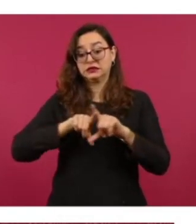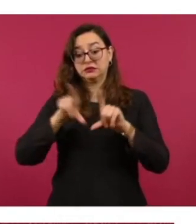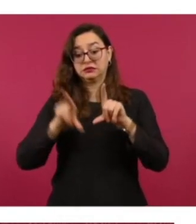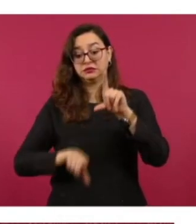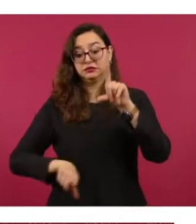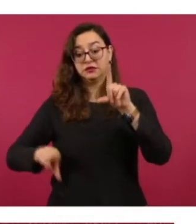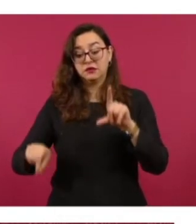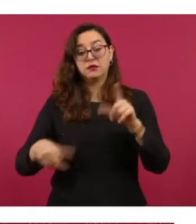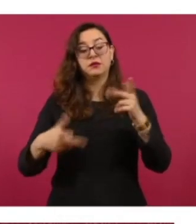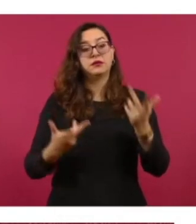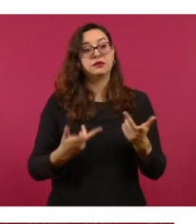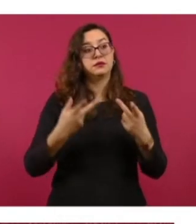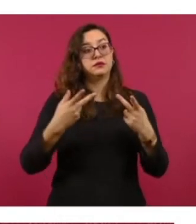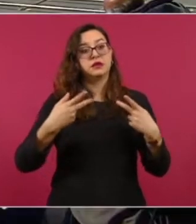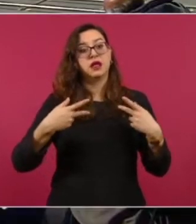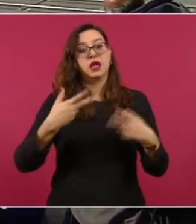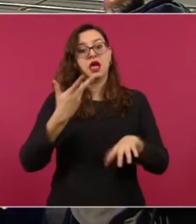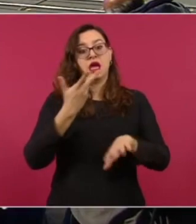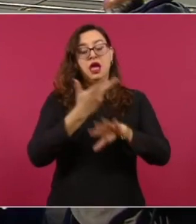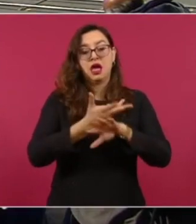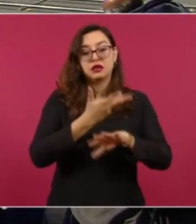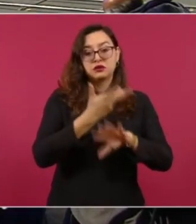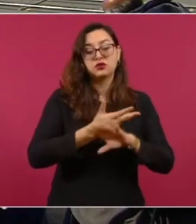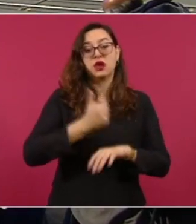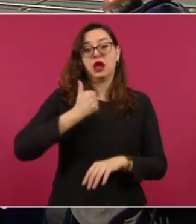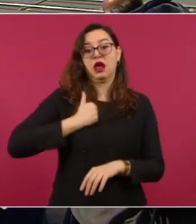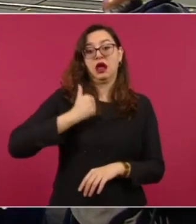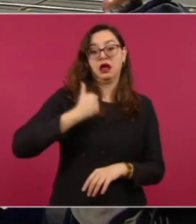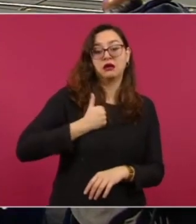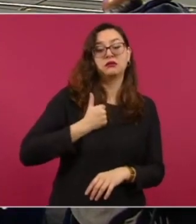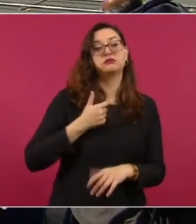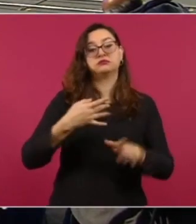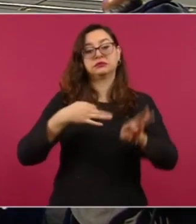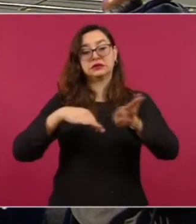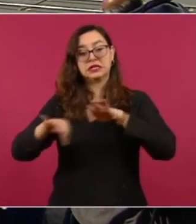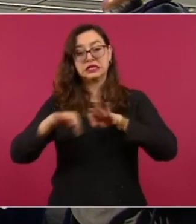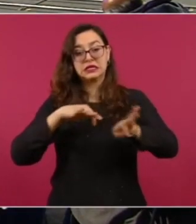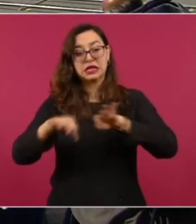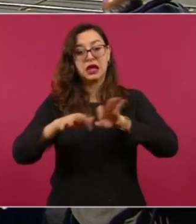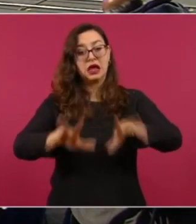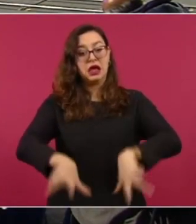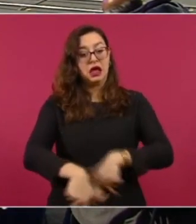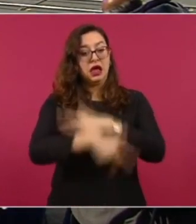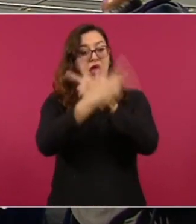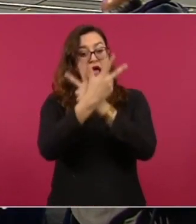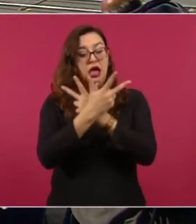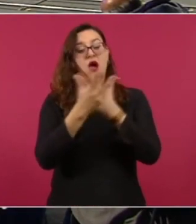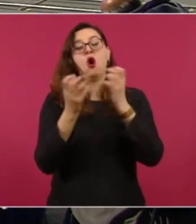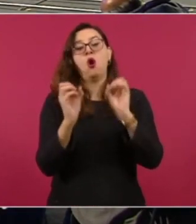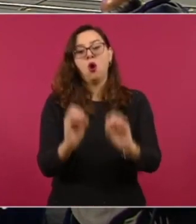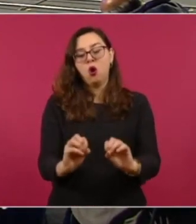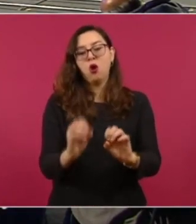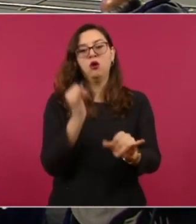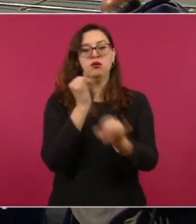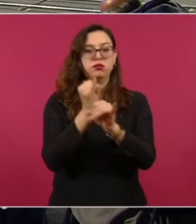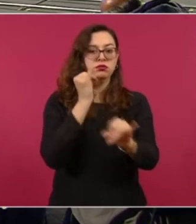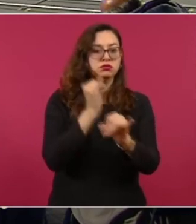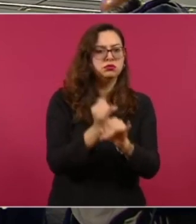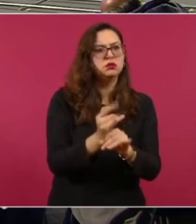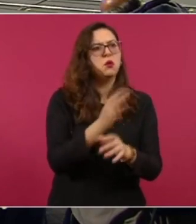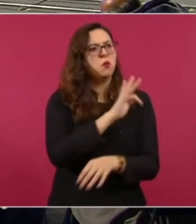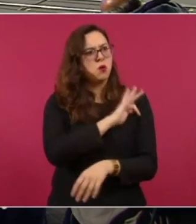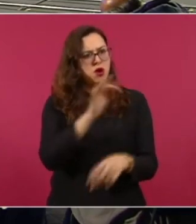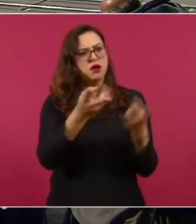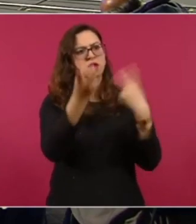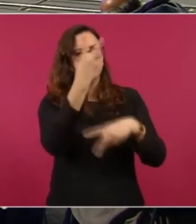trabajen de manera remota esto es por home office o los llamados nóvadas digitales puedan establecerse en el país